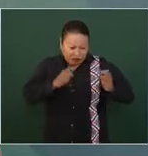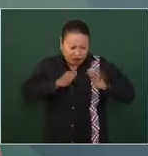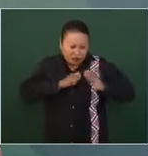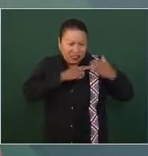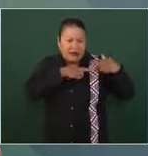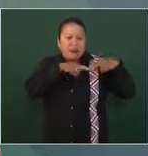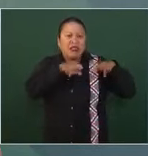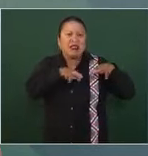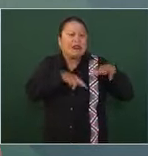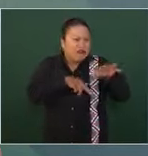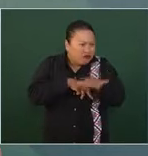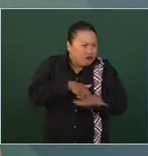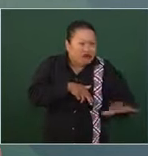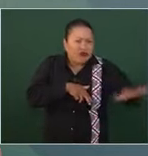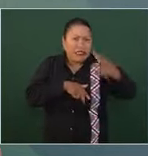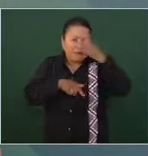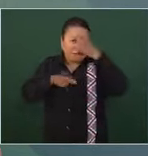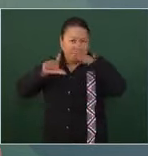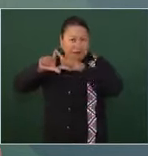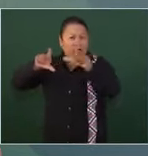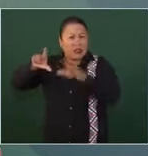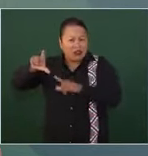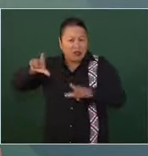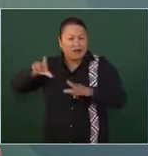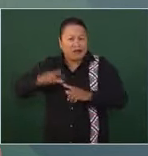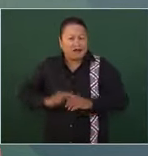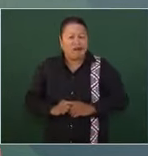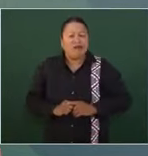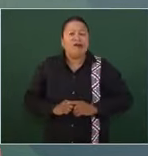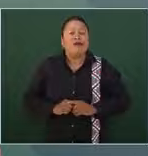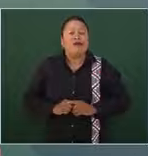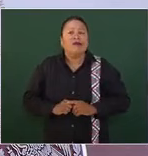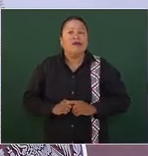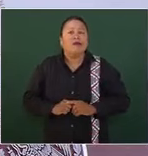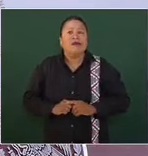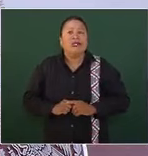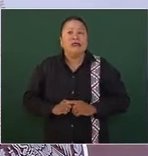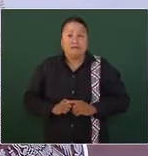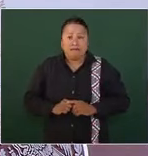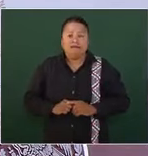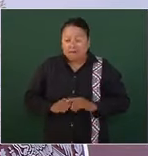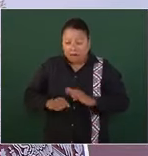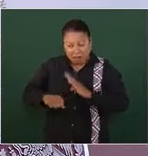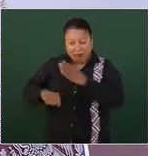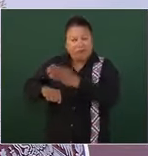México y no hay impunidad